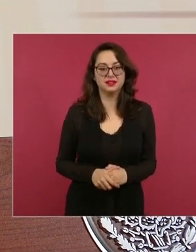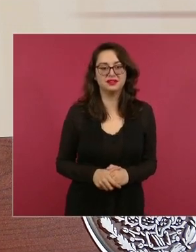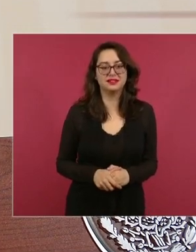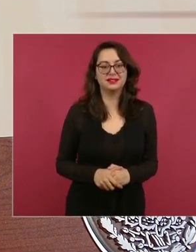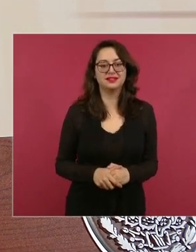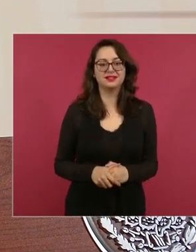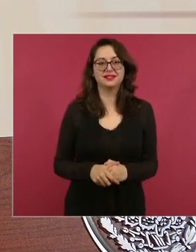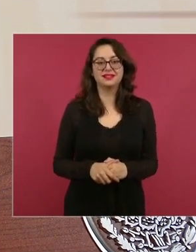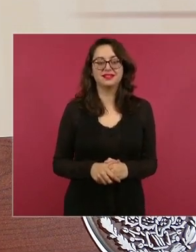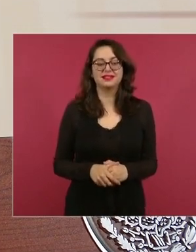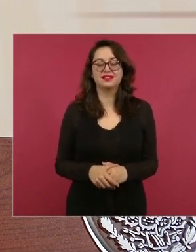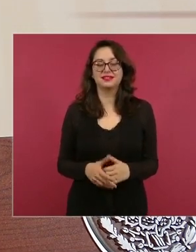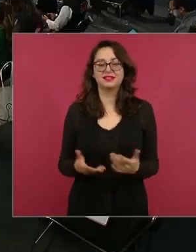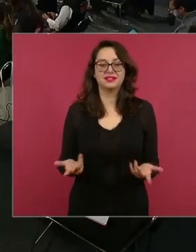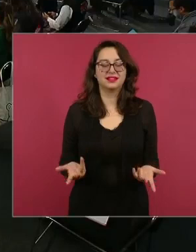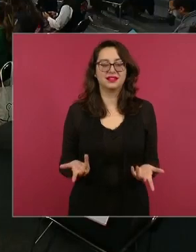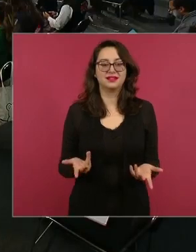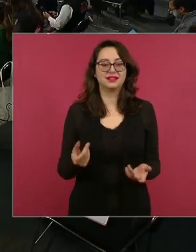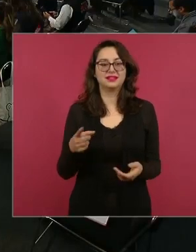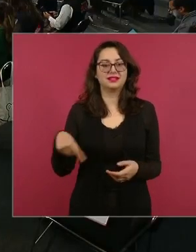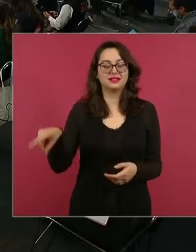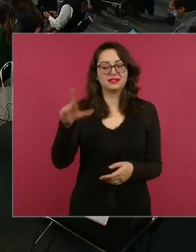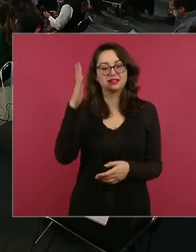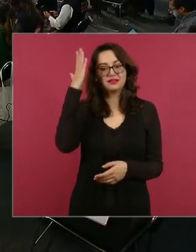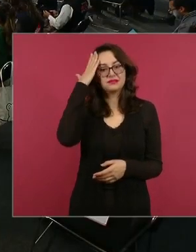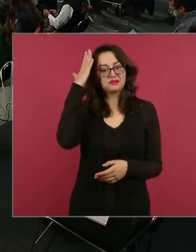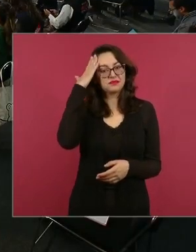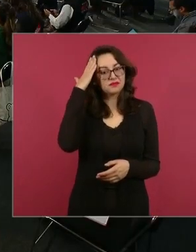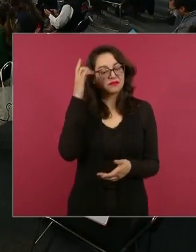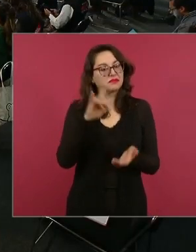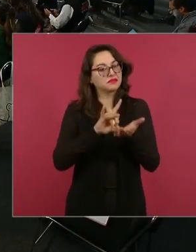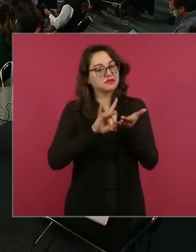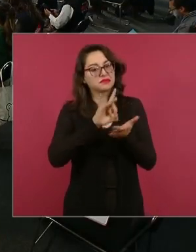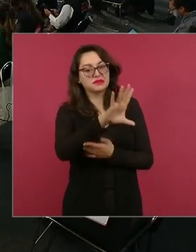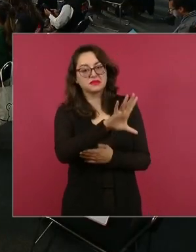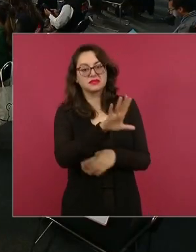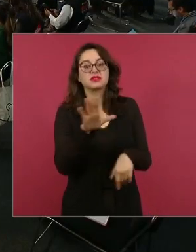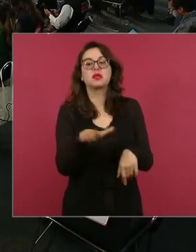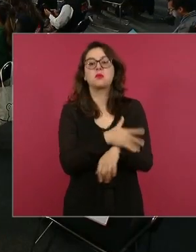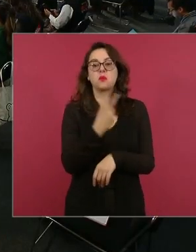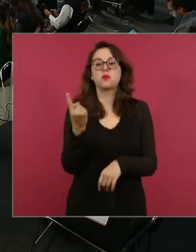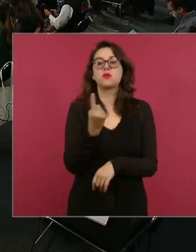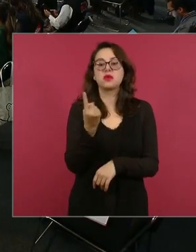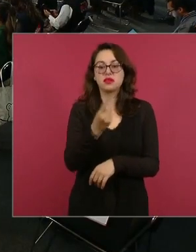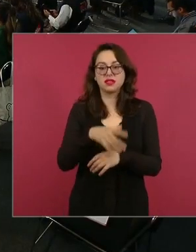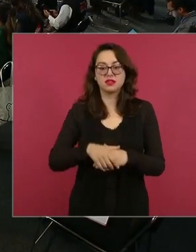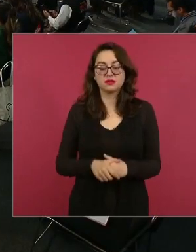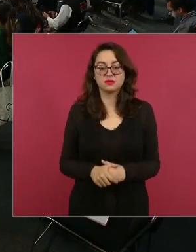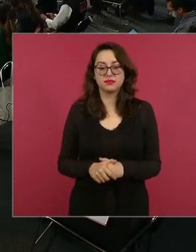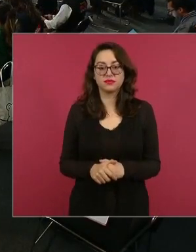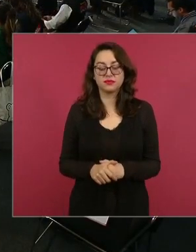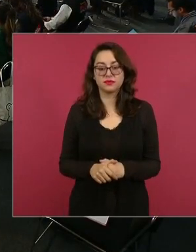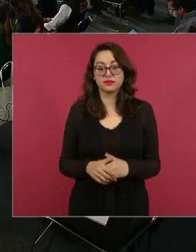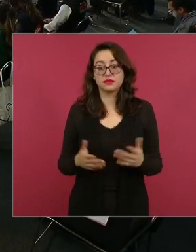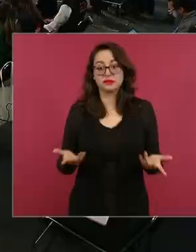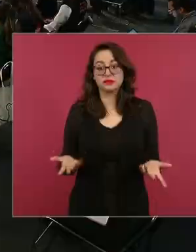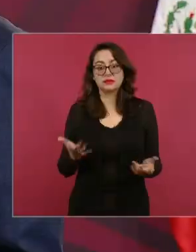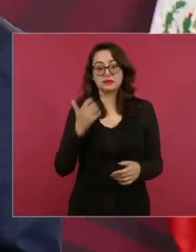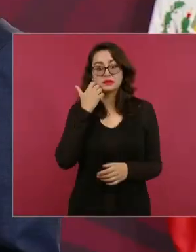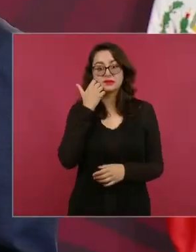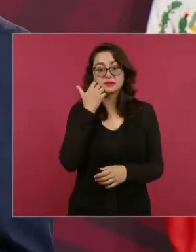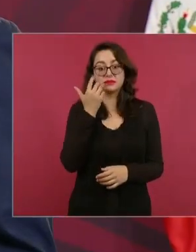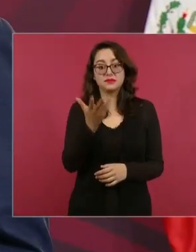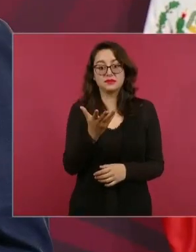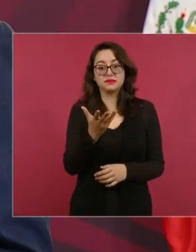destituyeron a su dirigente? porque querían que separara el gobierno de Estados Unidos